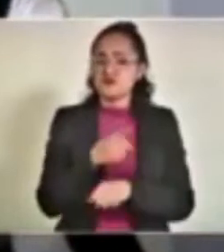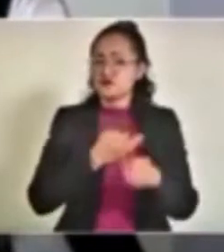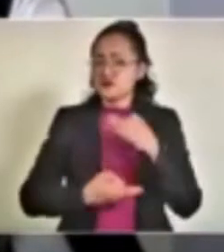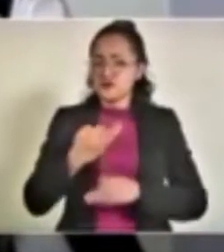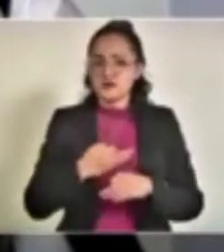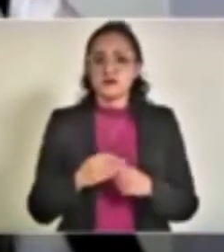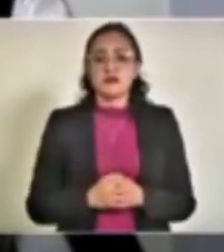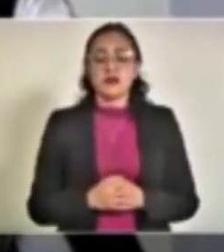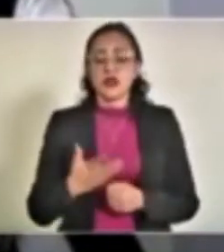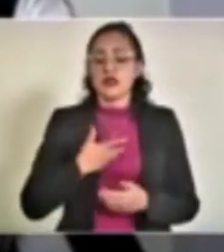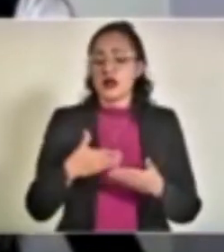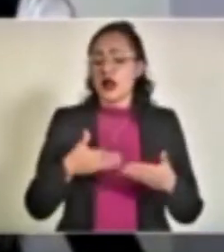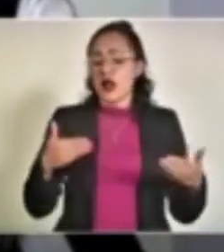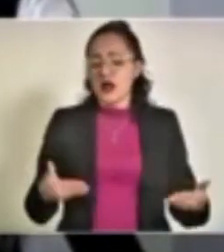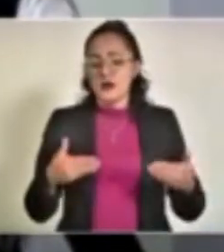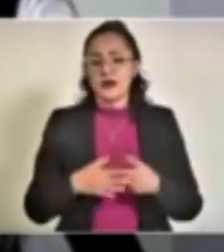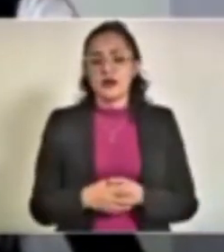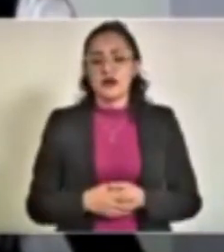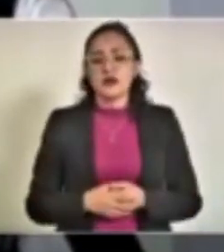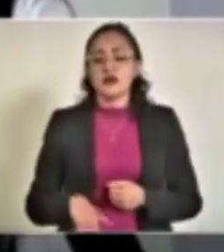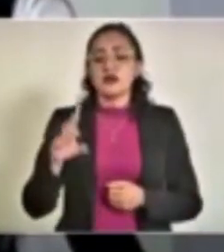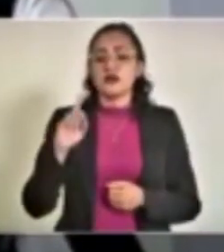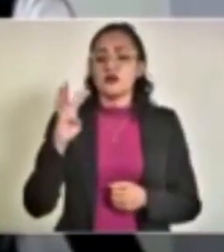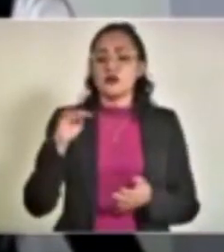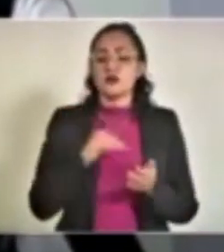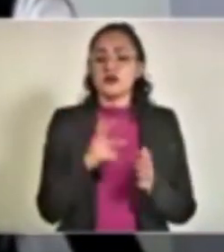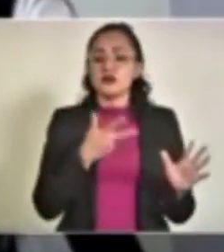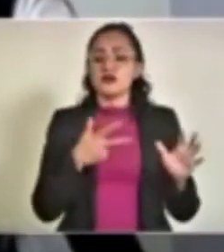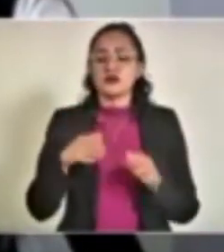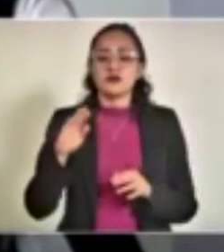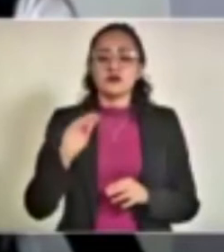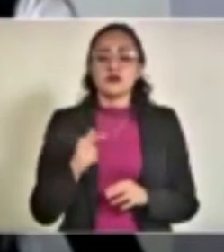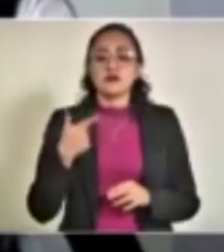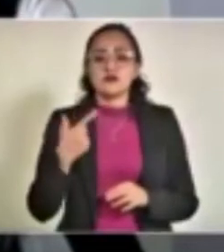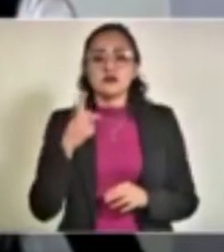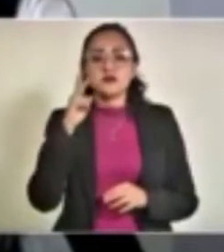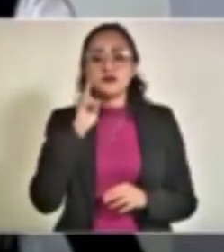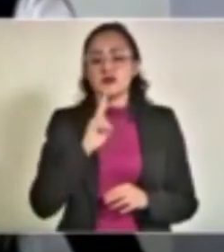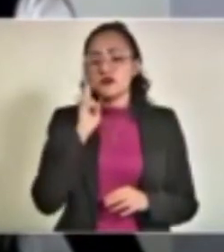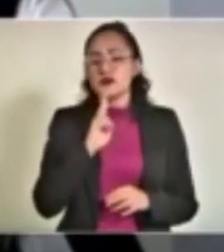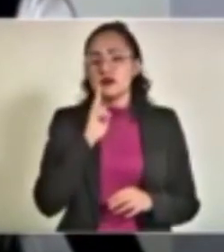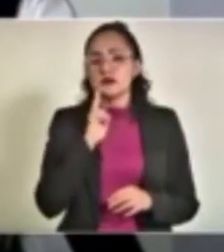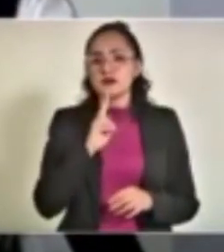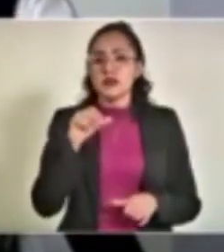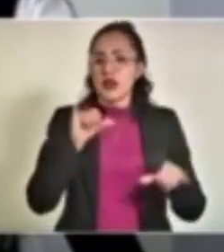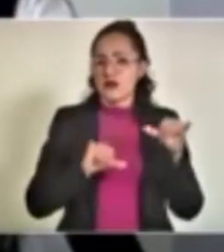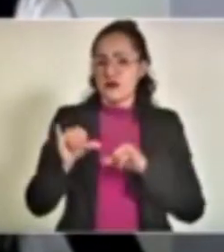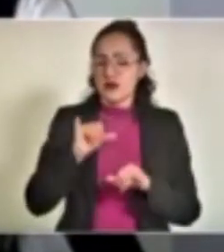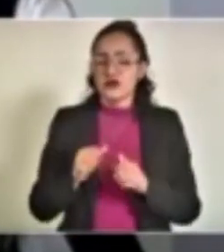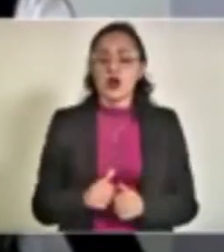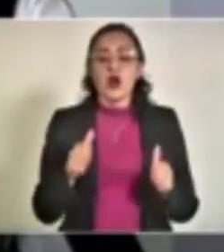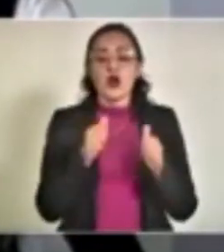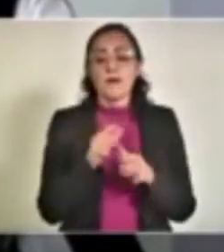Tenemos hasta el momento 34,897 muestras procesadas con